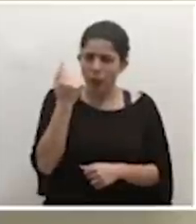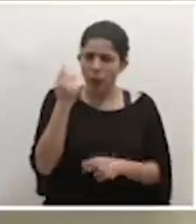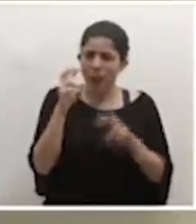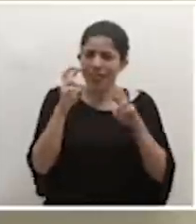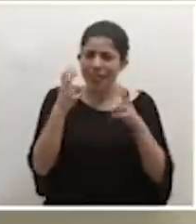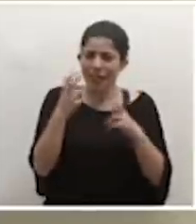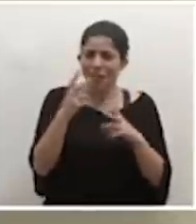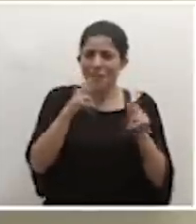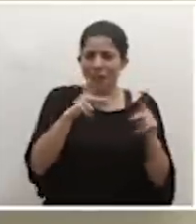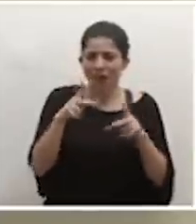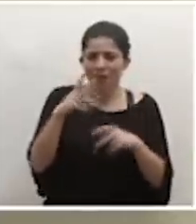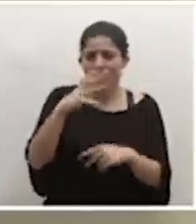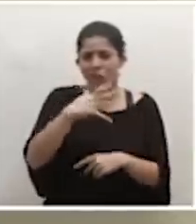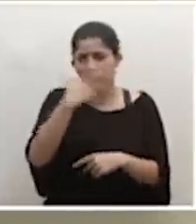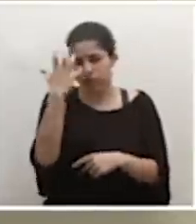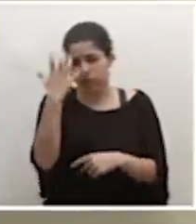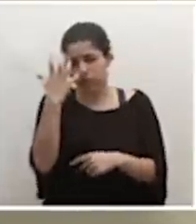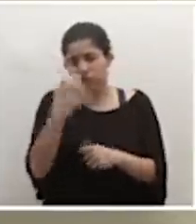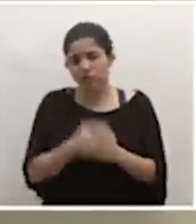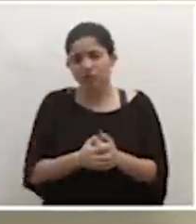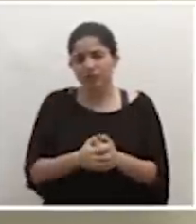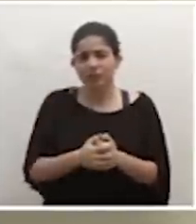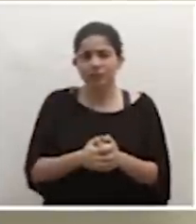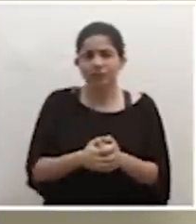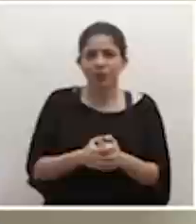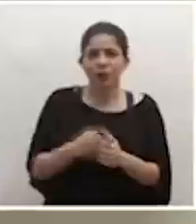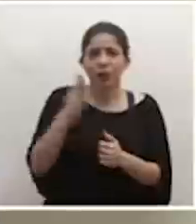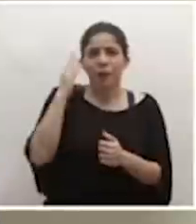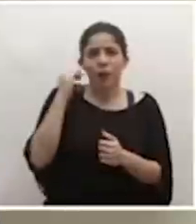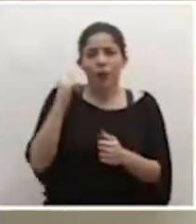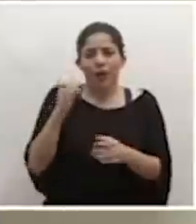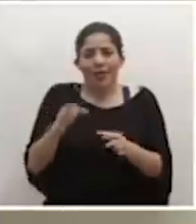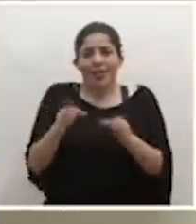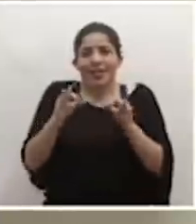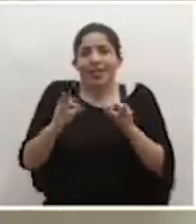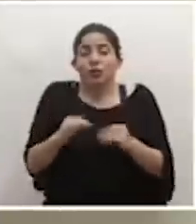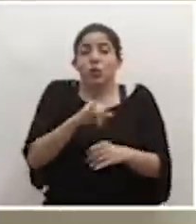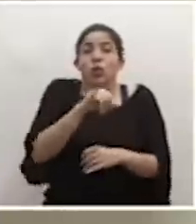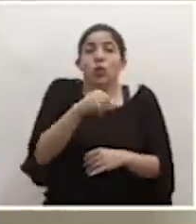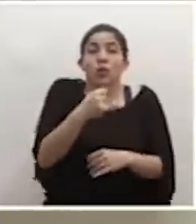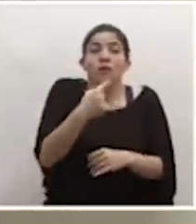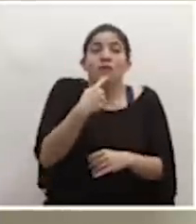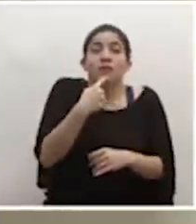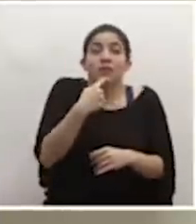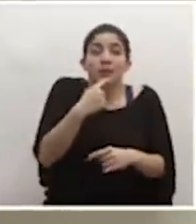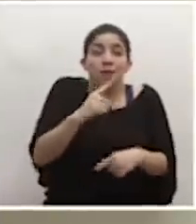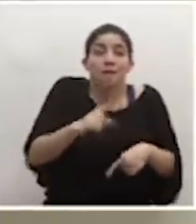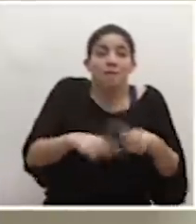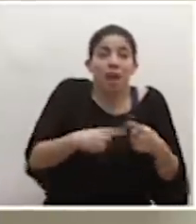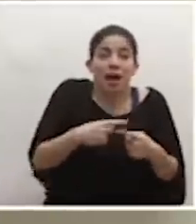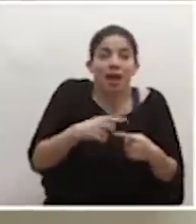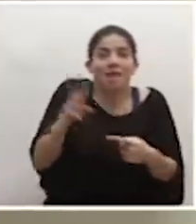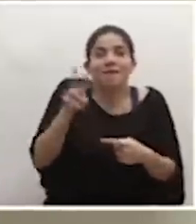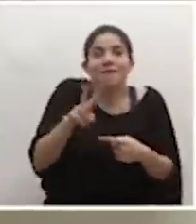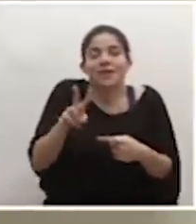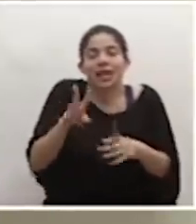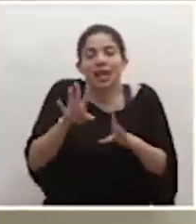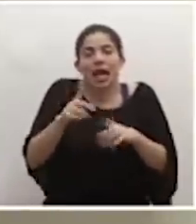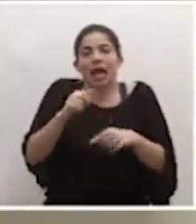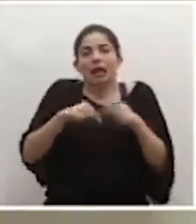la molestia que se ha generado en medio de la decisión. El jueves dijimos vamos, el viernes decimos no vamos.